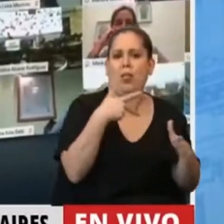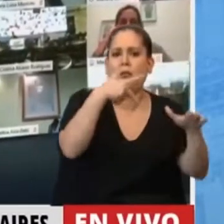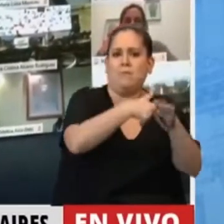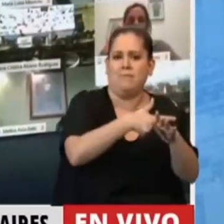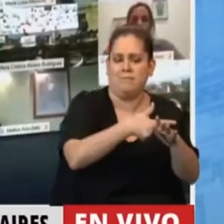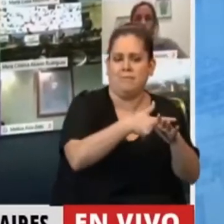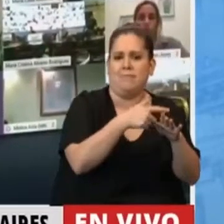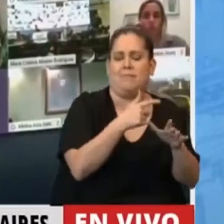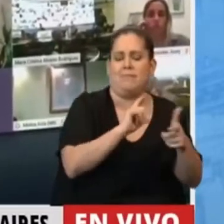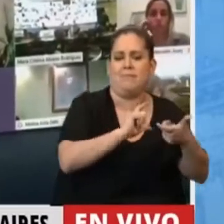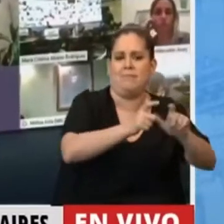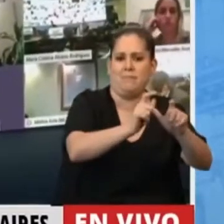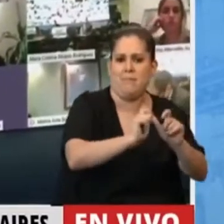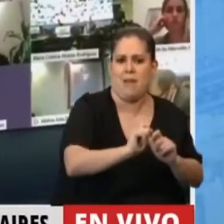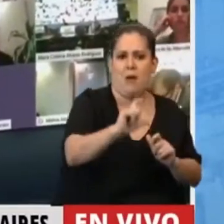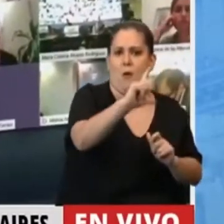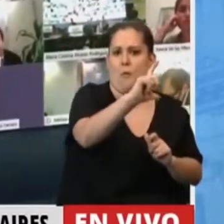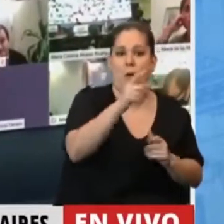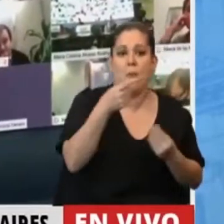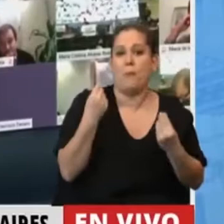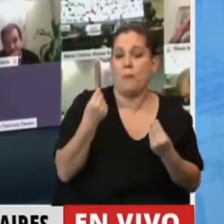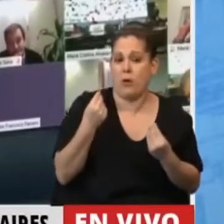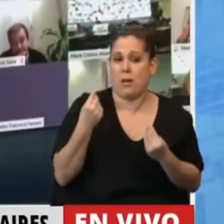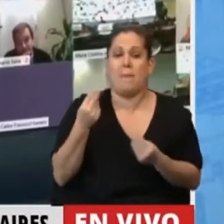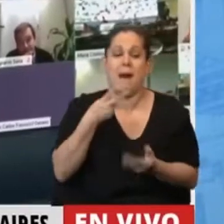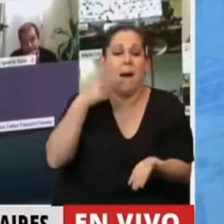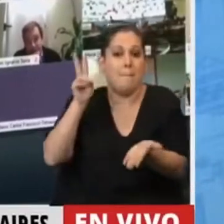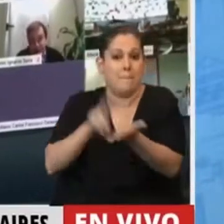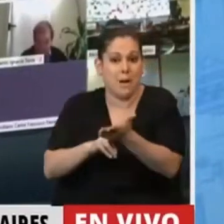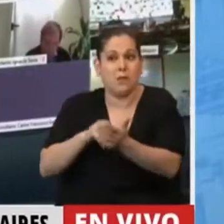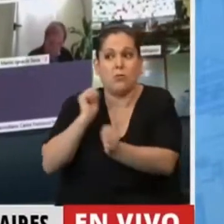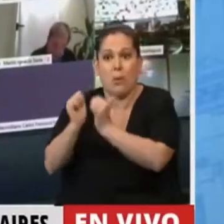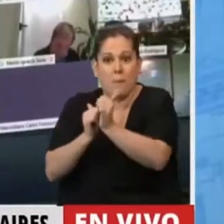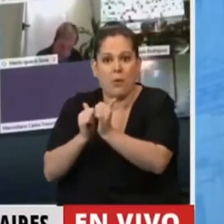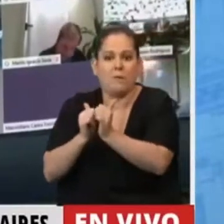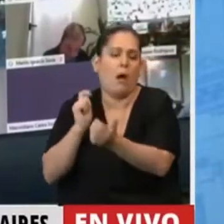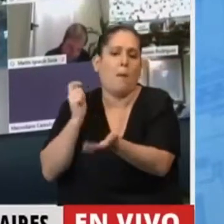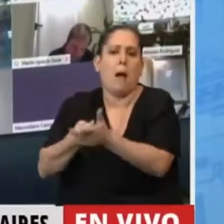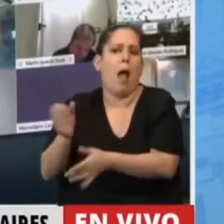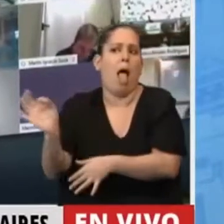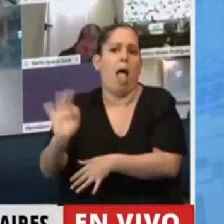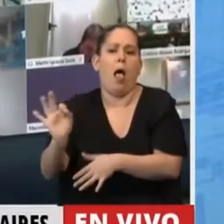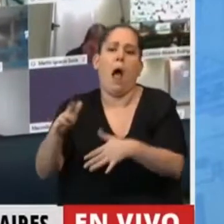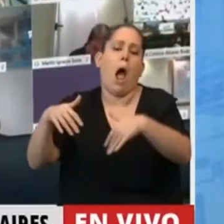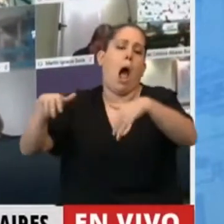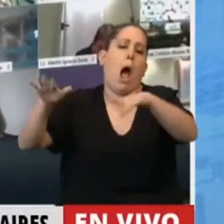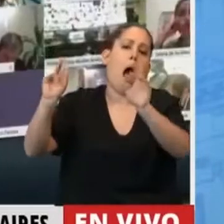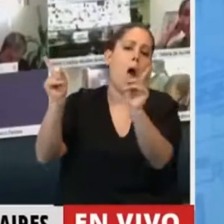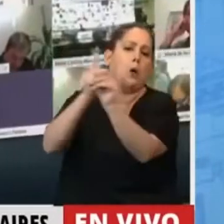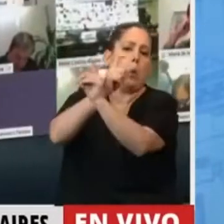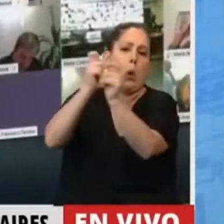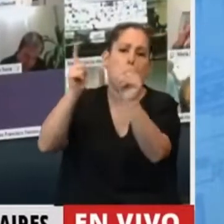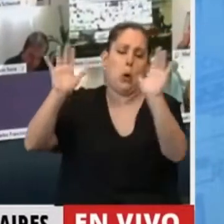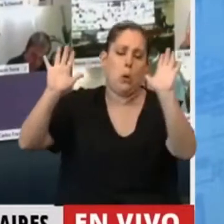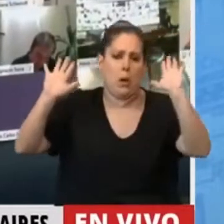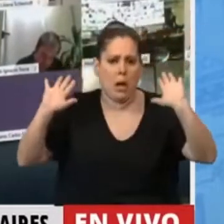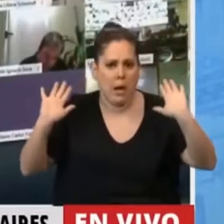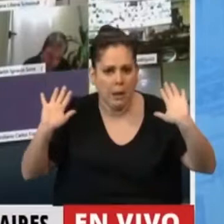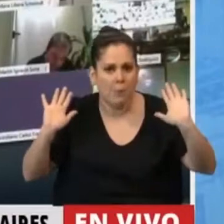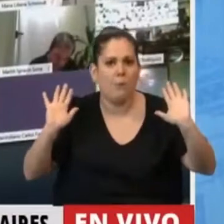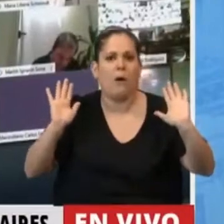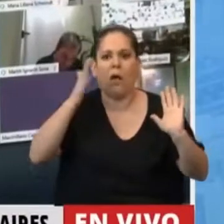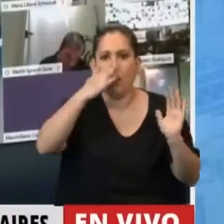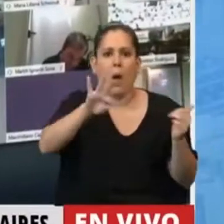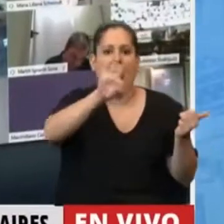porque de ahorro fiscal, para eximir de impuestos a las grandes empresas, hay ningún problema. Después,